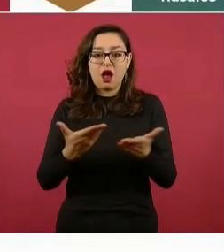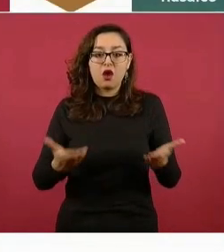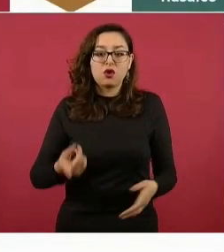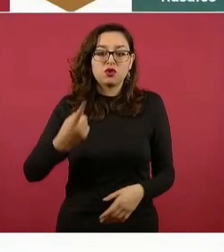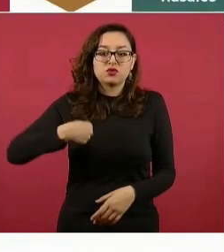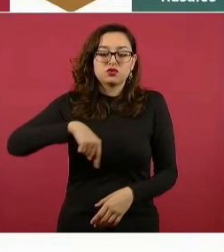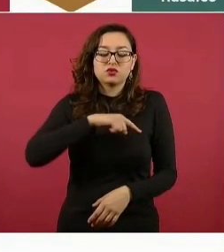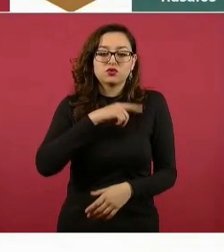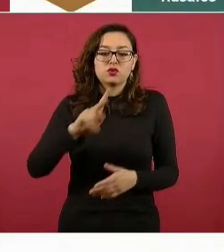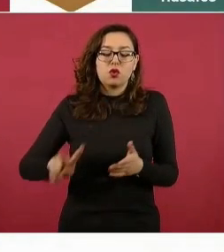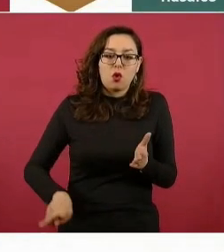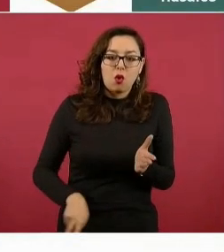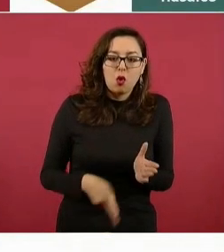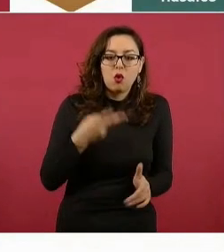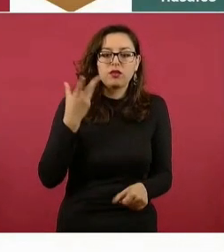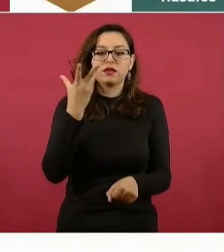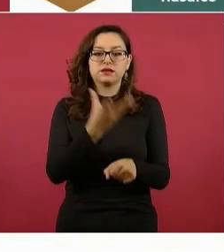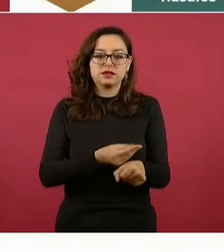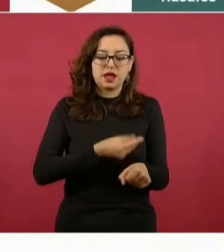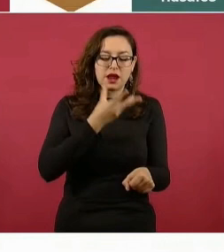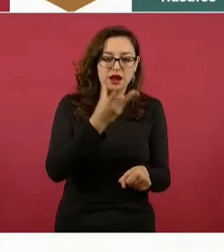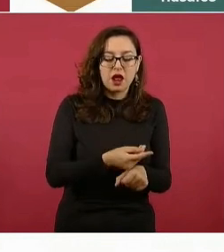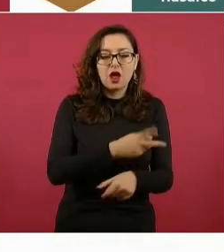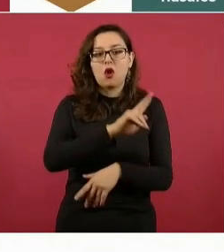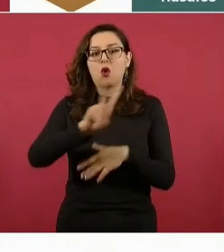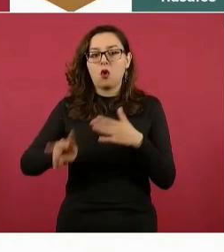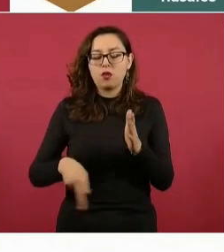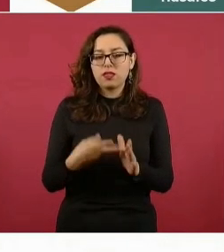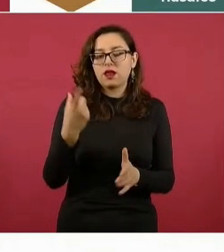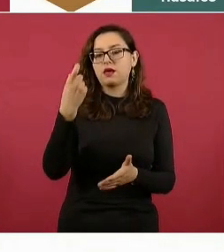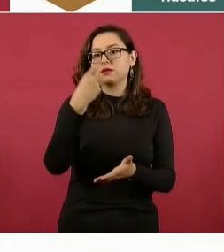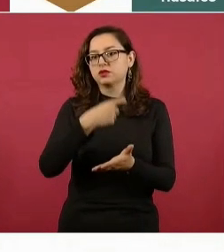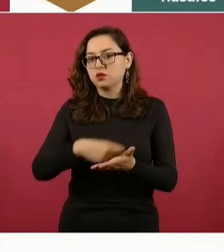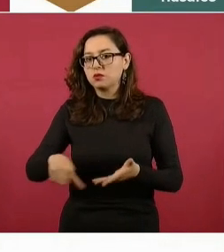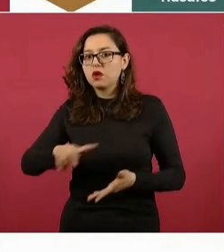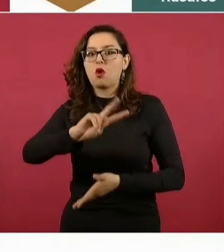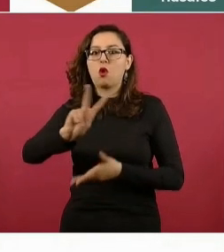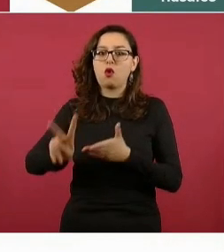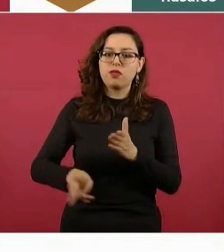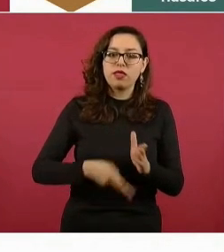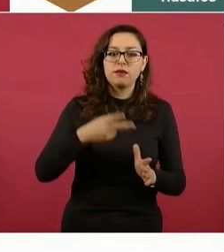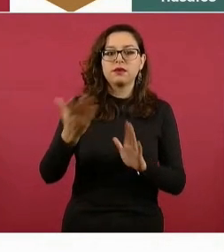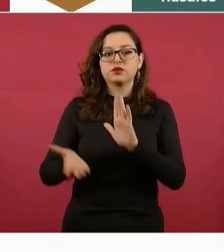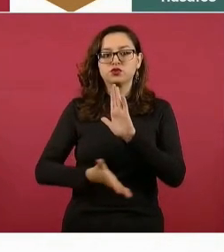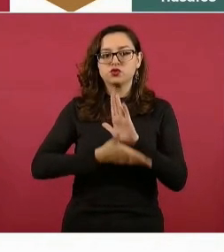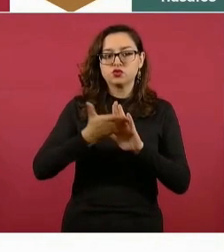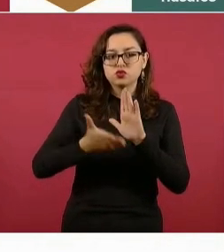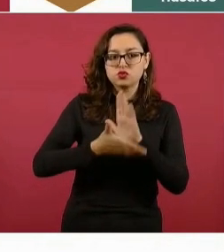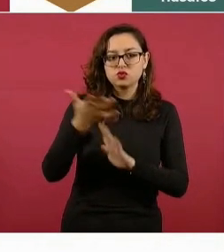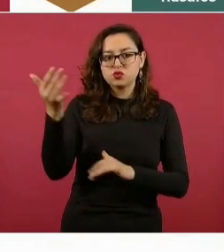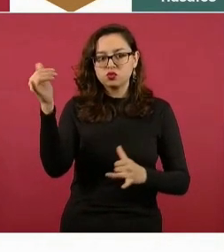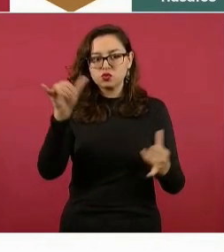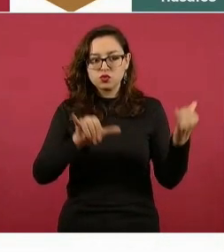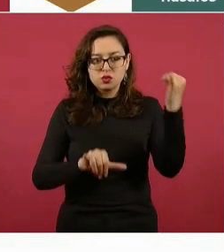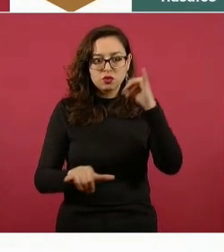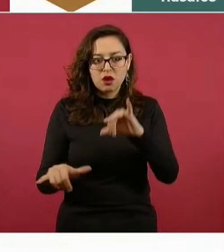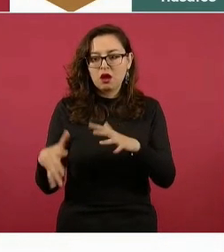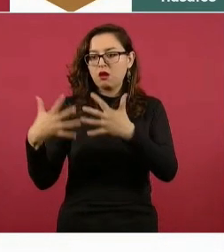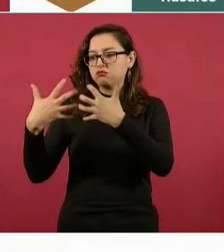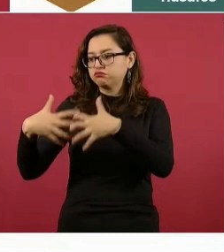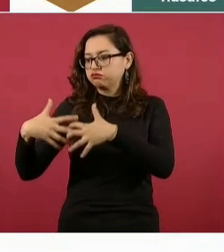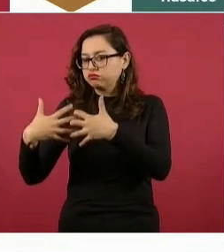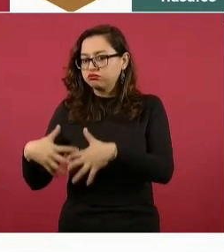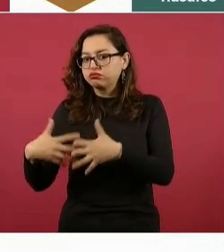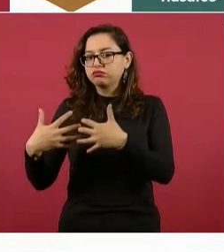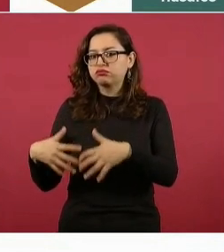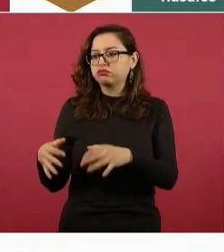articular y generar nuevas capacidades científicas, laboratorios y centros públicos, plantas industriales en acuerdos